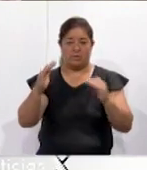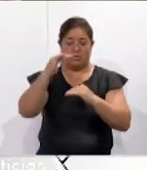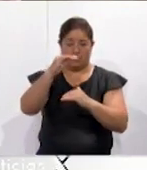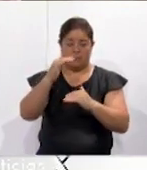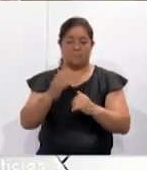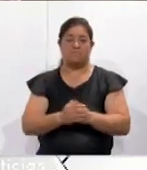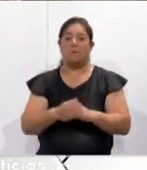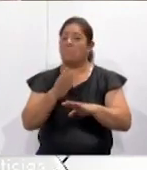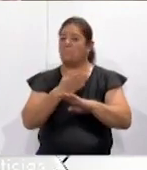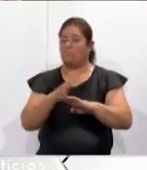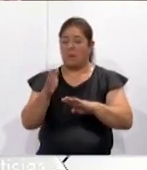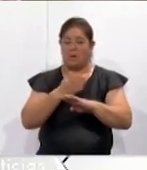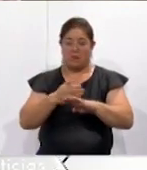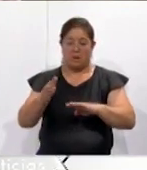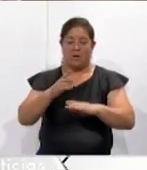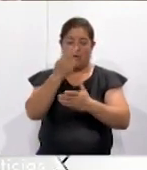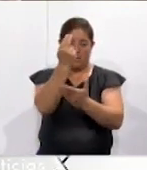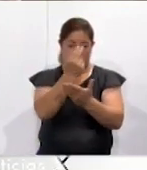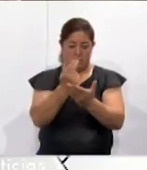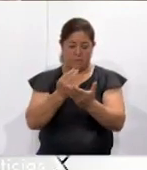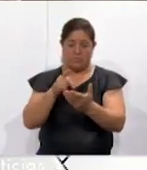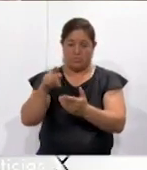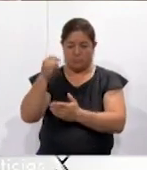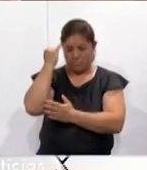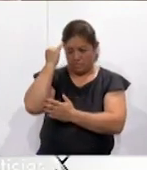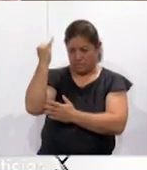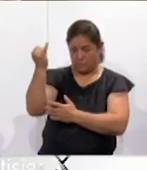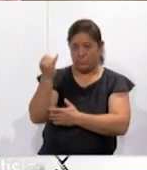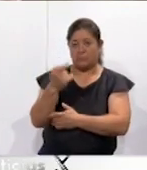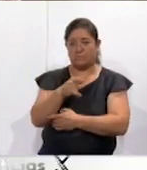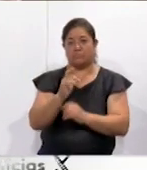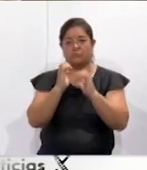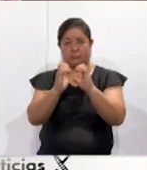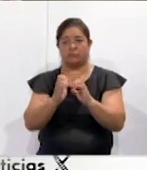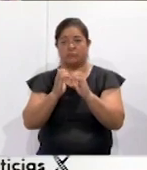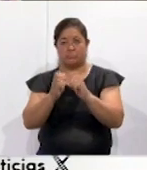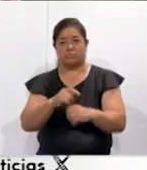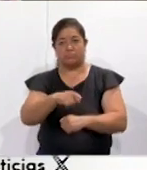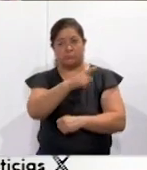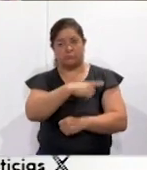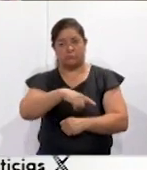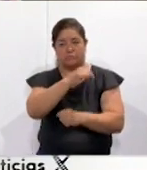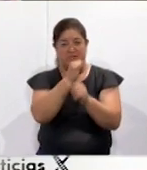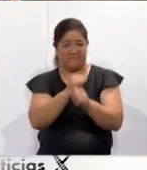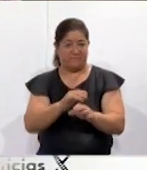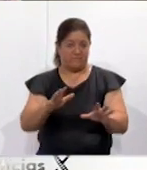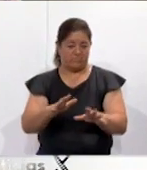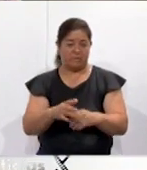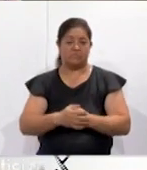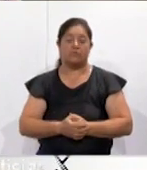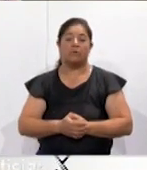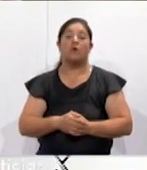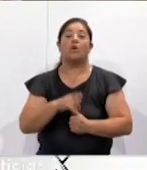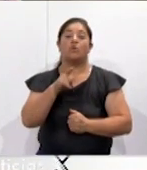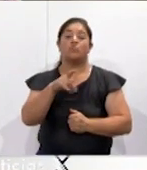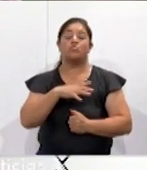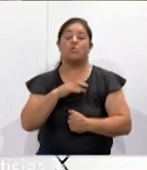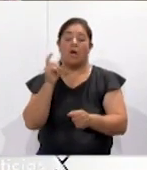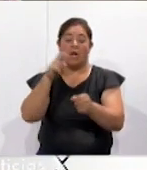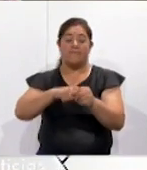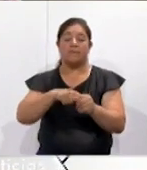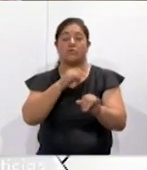blanca, una idea respecto del cuidado de su protección de datos personales que deben de tener al momento de navegar en internet.